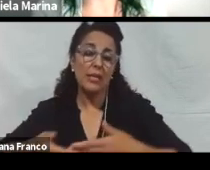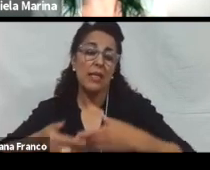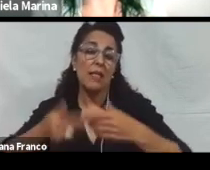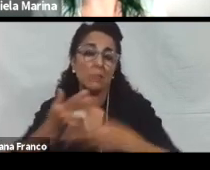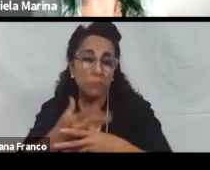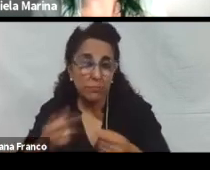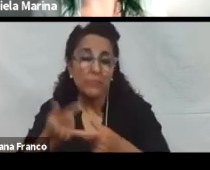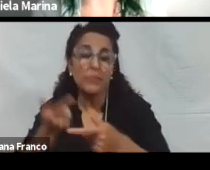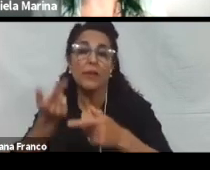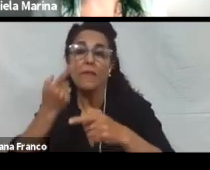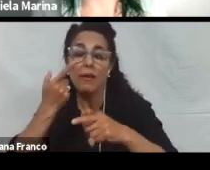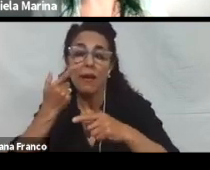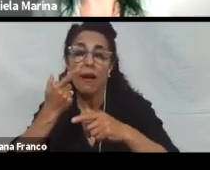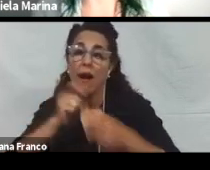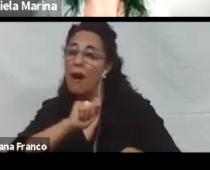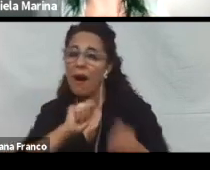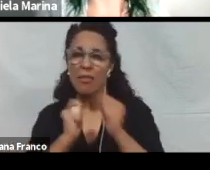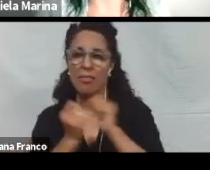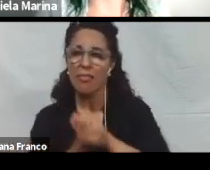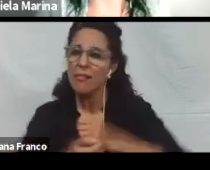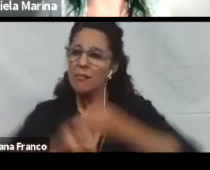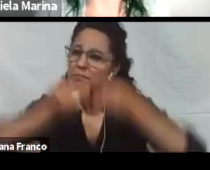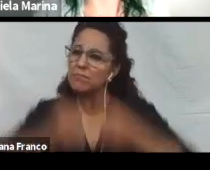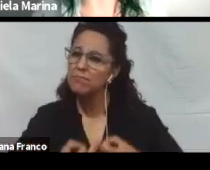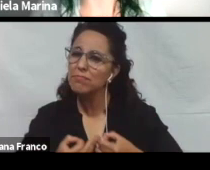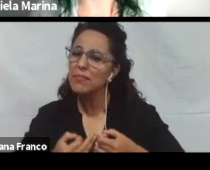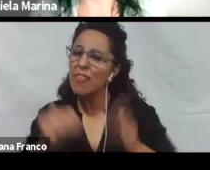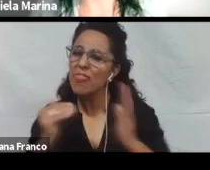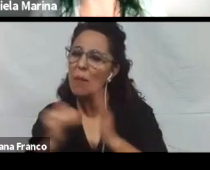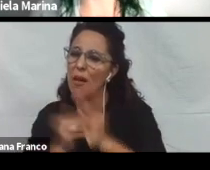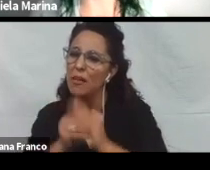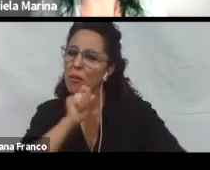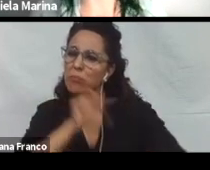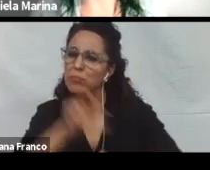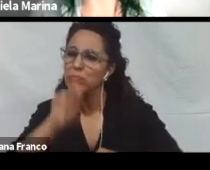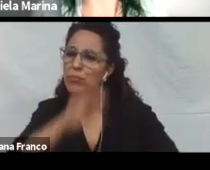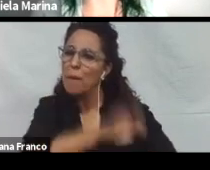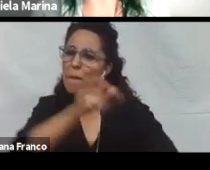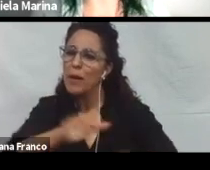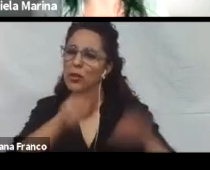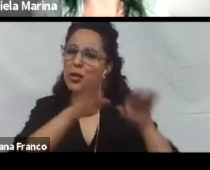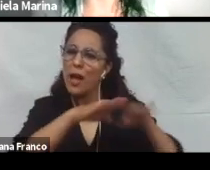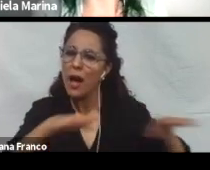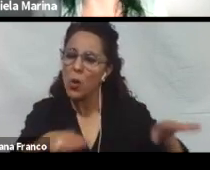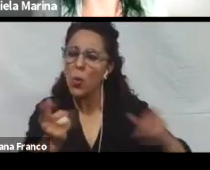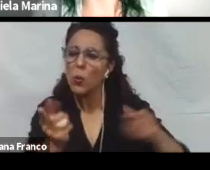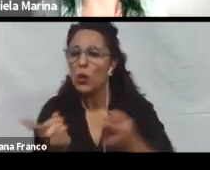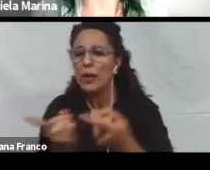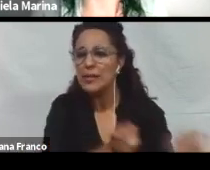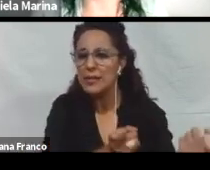educativos adecuados a la necesidad de los estudiantes. Por lo tanto, en este sentido, es indispensable